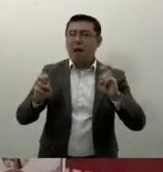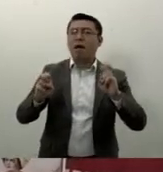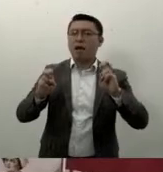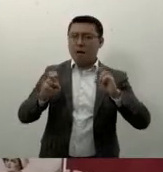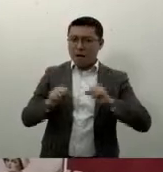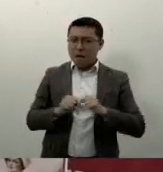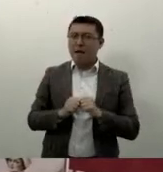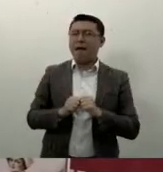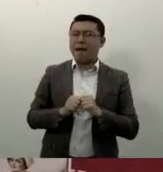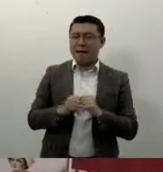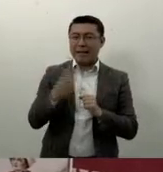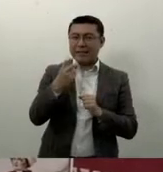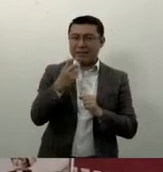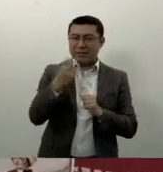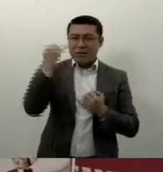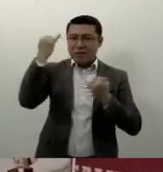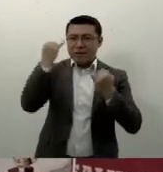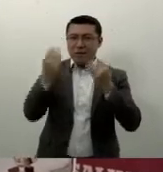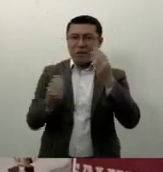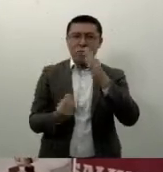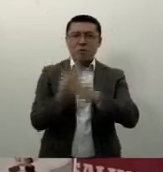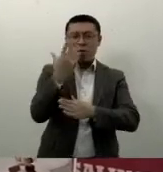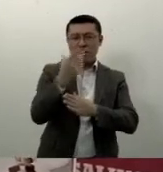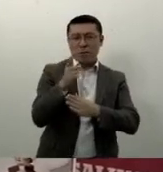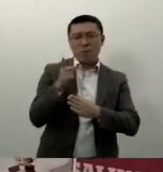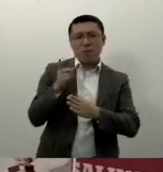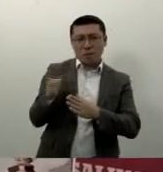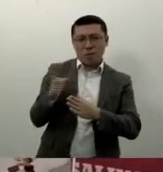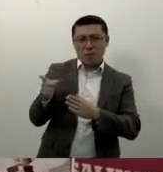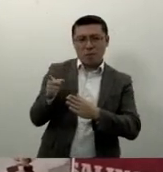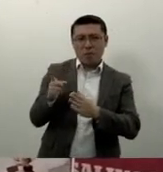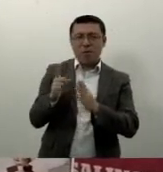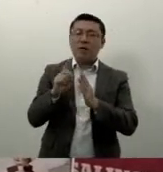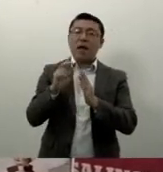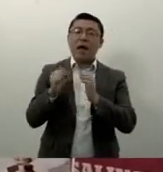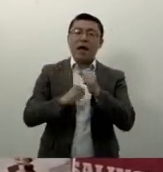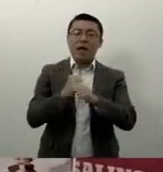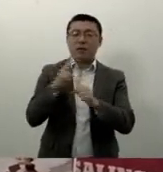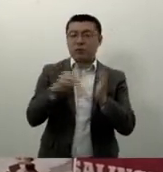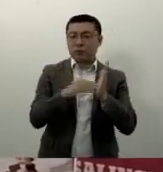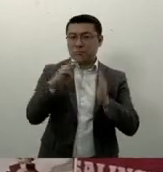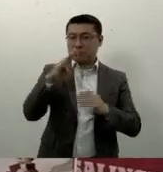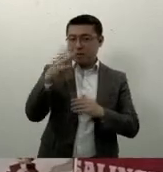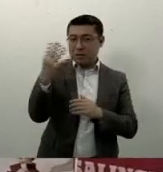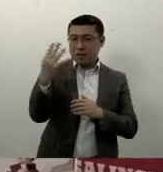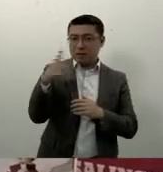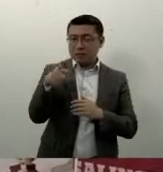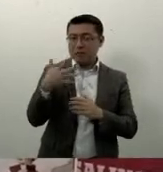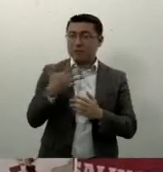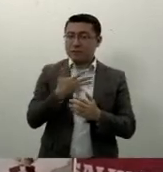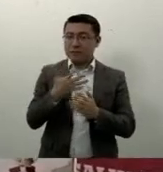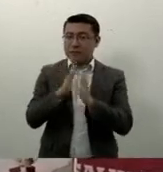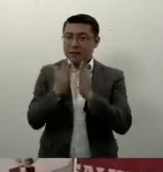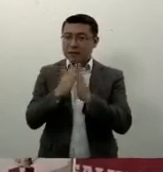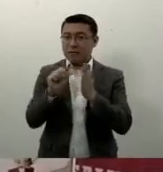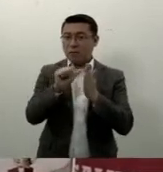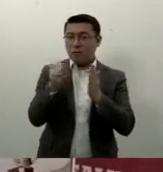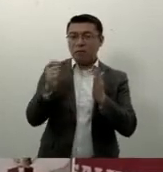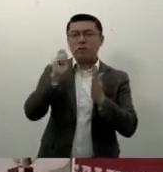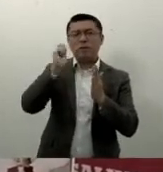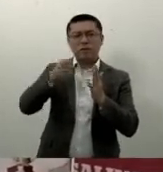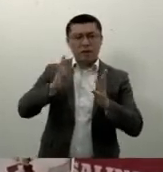novedosa en su obra Os Memorabis en 2014 en torno al levantamiento militar